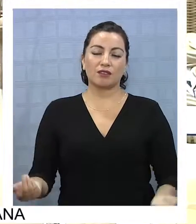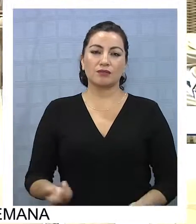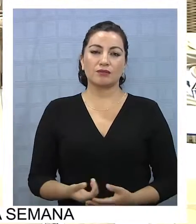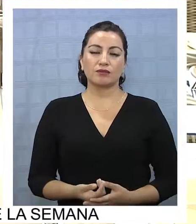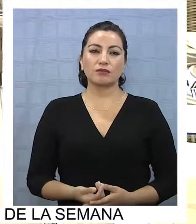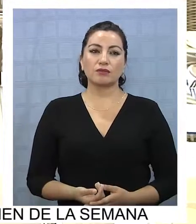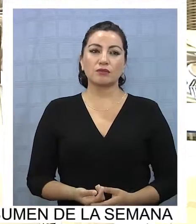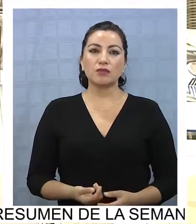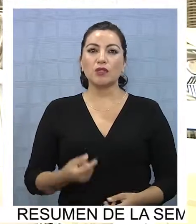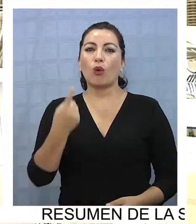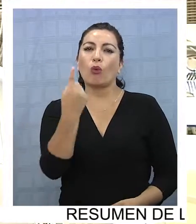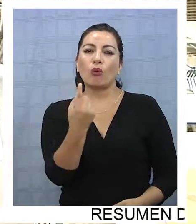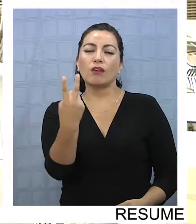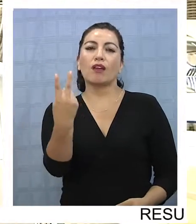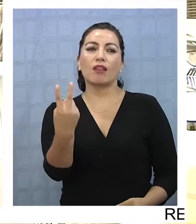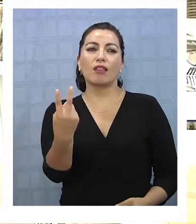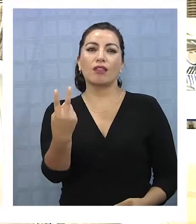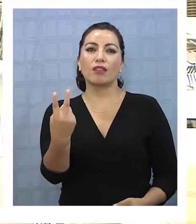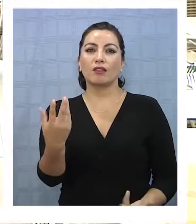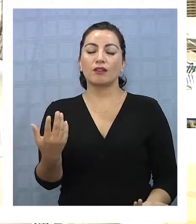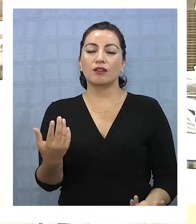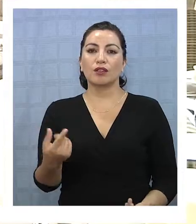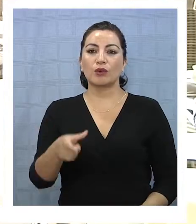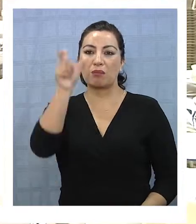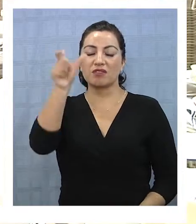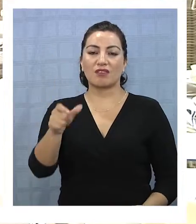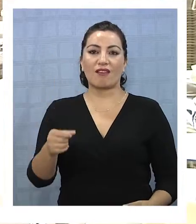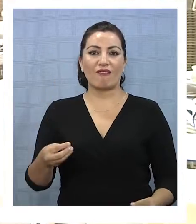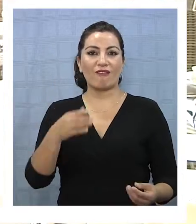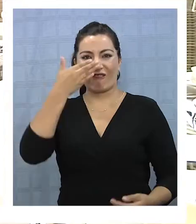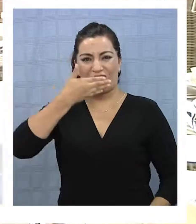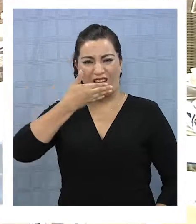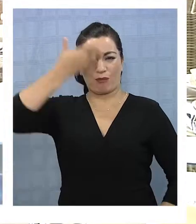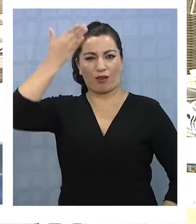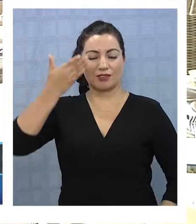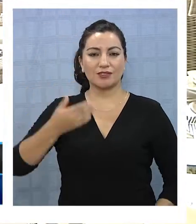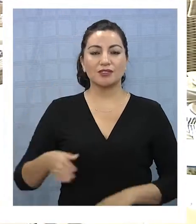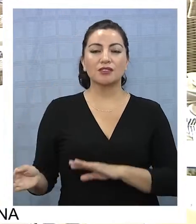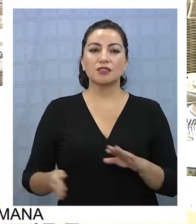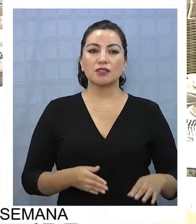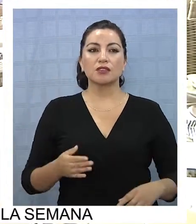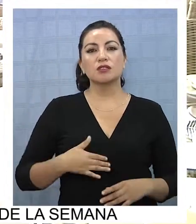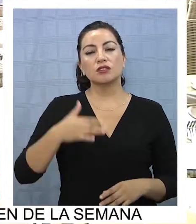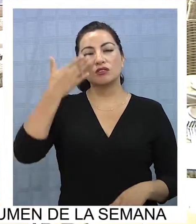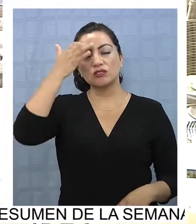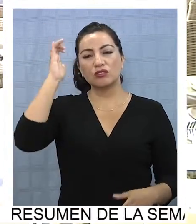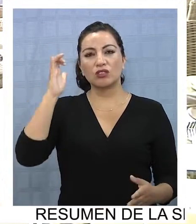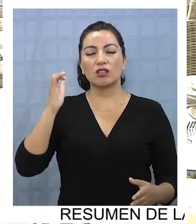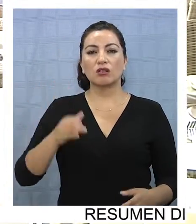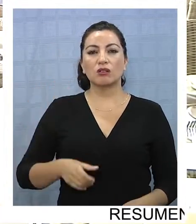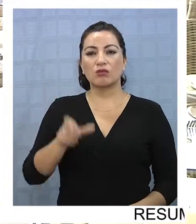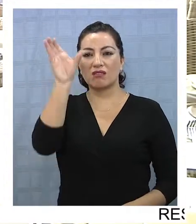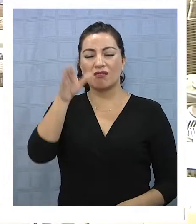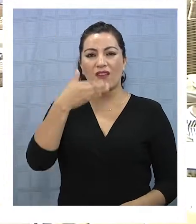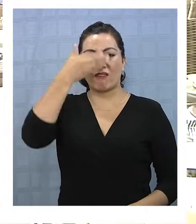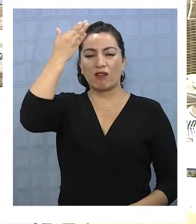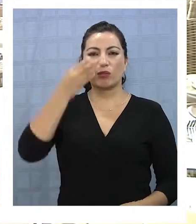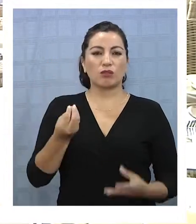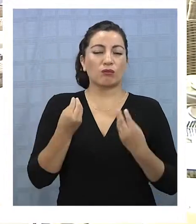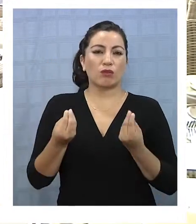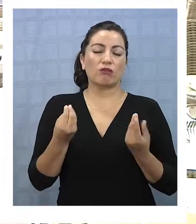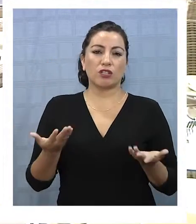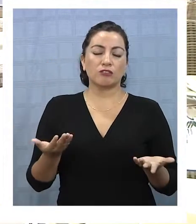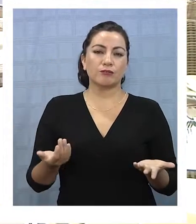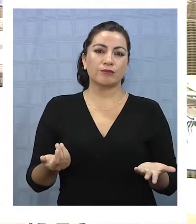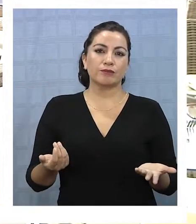Una, por lo menos una o dos, así que, pa, la rompan. Creo que sí se han jugado por traer artistas buenos, creo que finalmente,